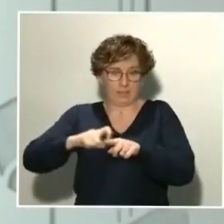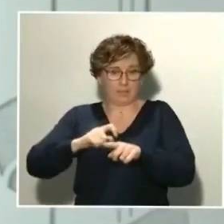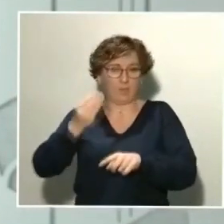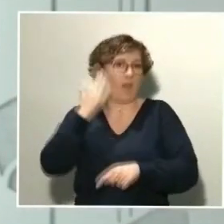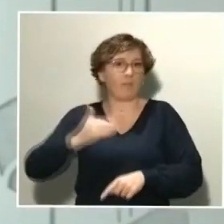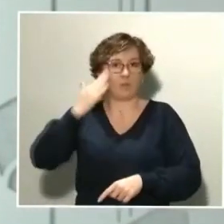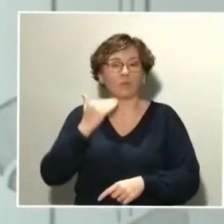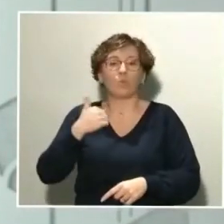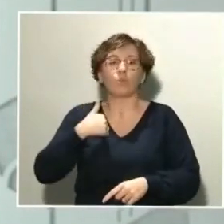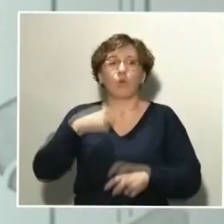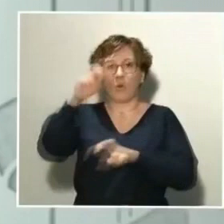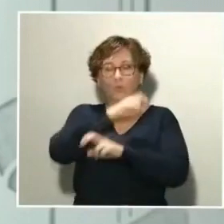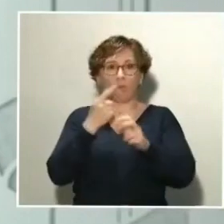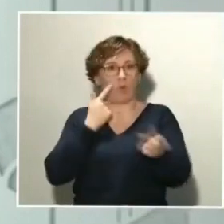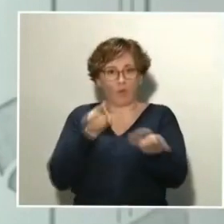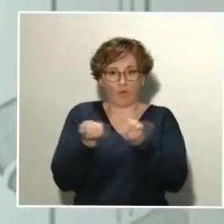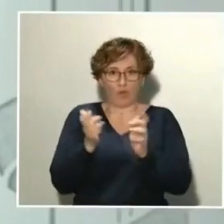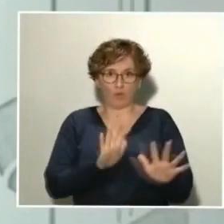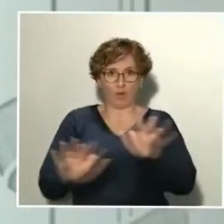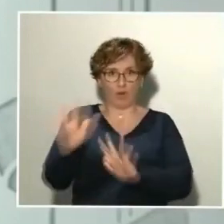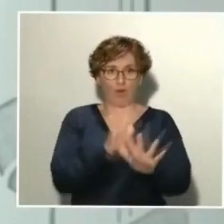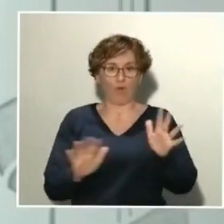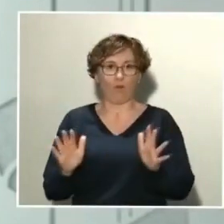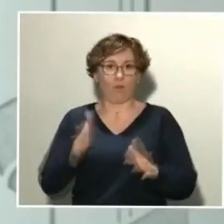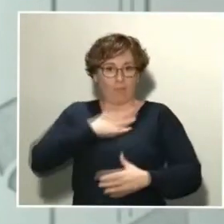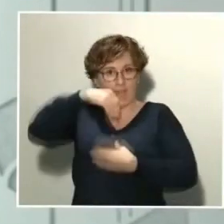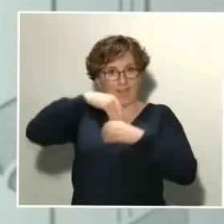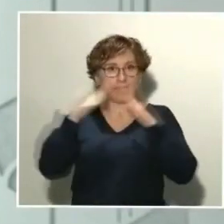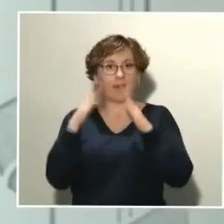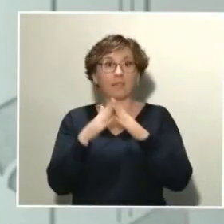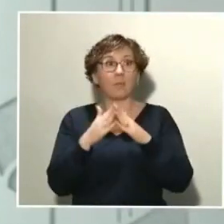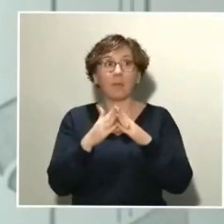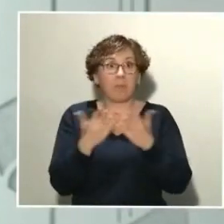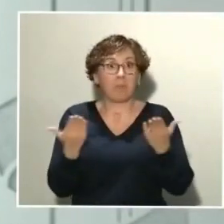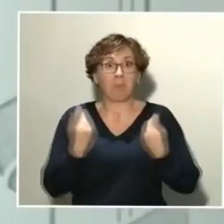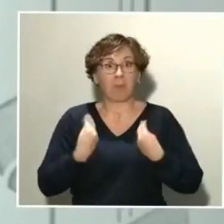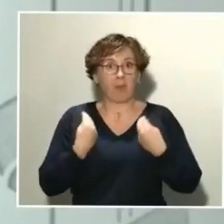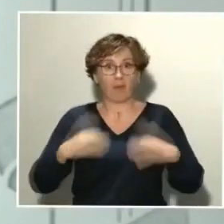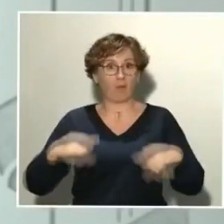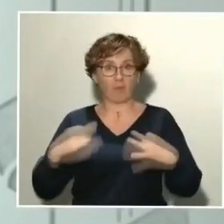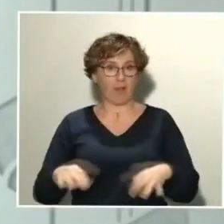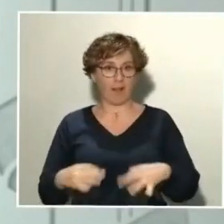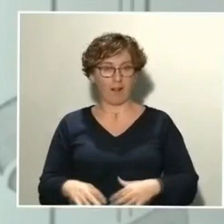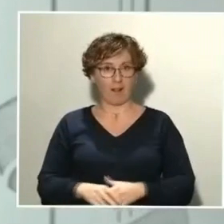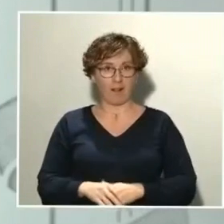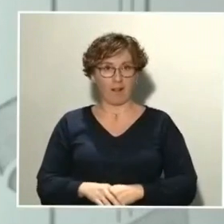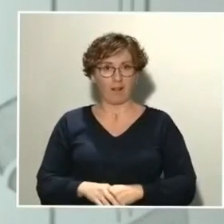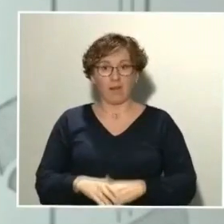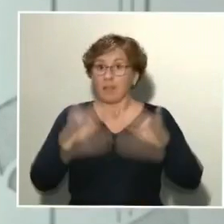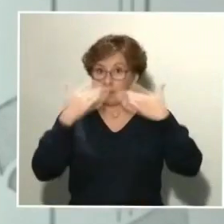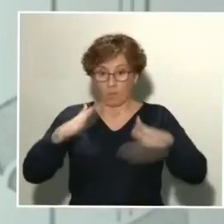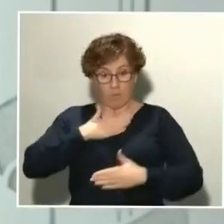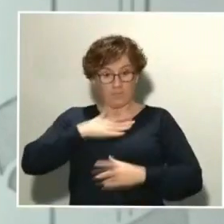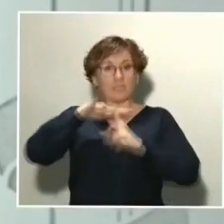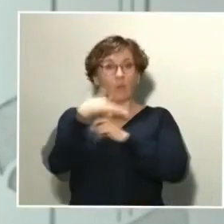podemos tener en casa. Pero lo cierto es que llevamos una vida bastante normal. De todas formas, en mi caso concreto es complicado